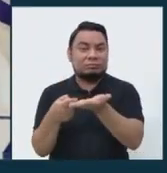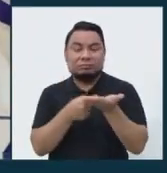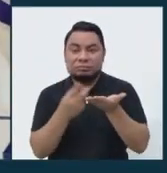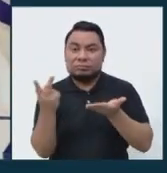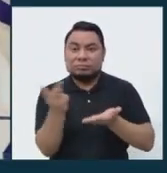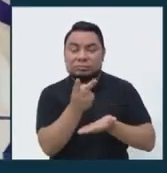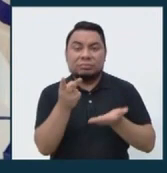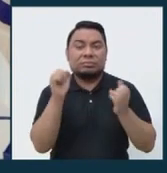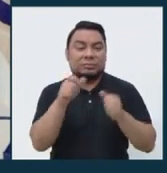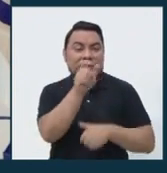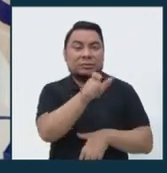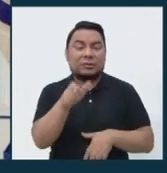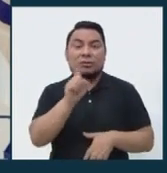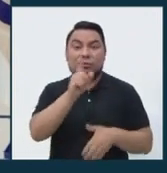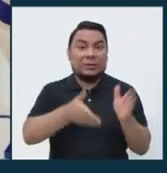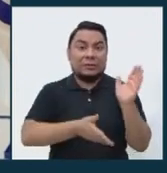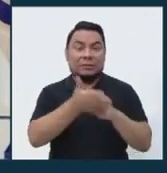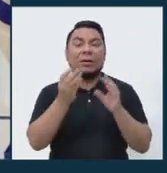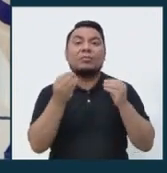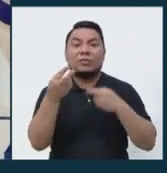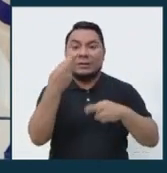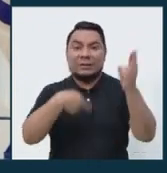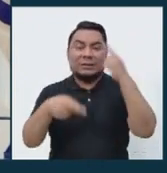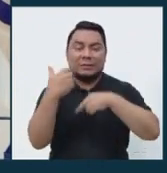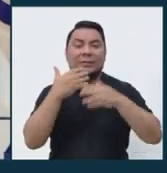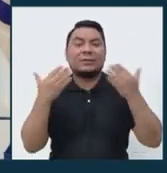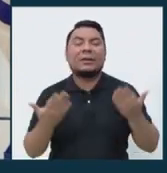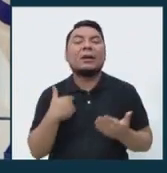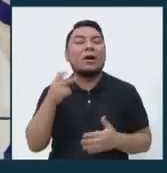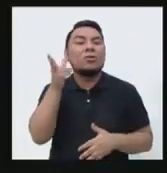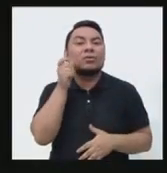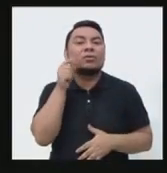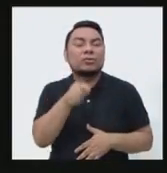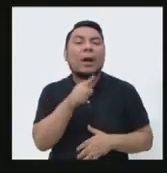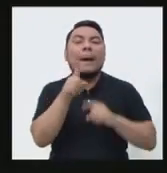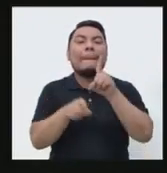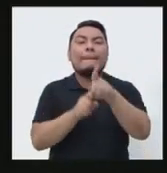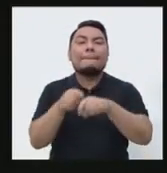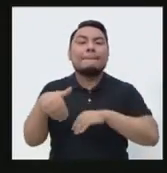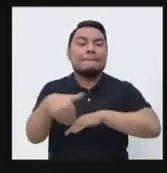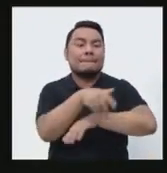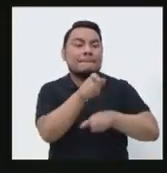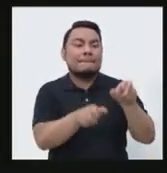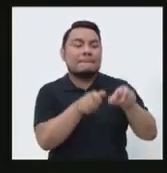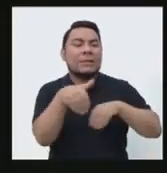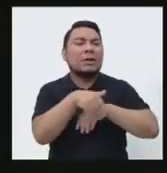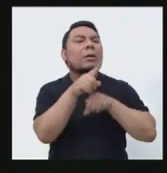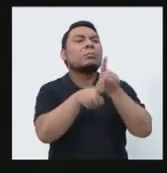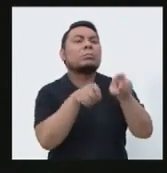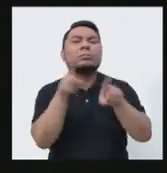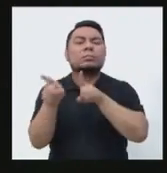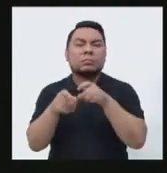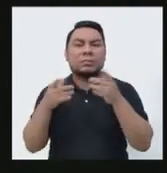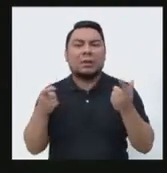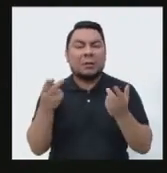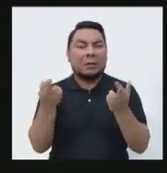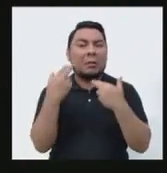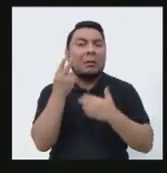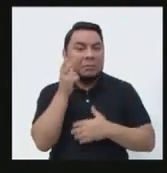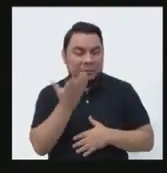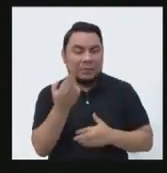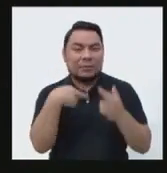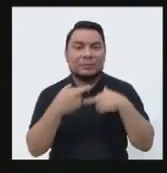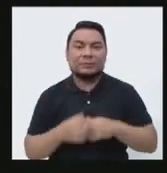de los dos candidatos. No se vayan porque en el siguiente bloque vamos a escuchar las preguntas que la gente de la calle quiere hacerle a los